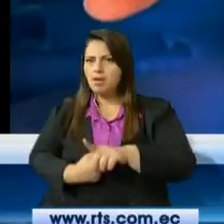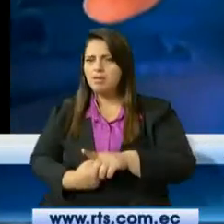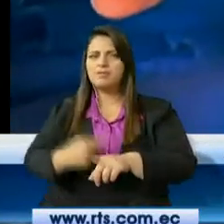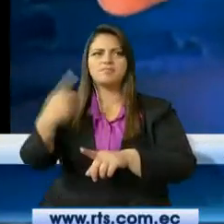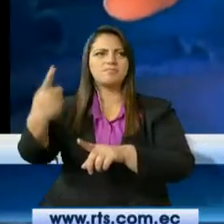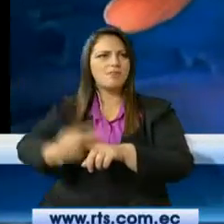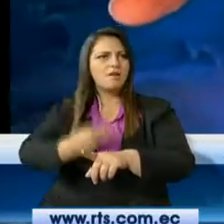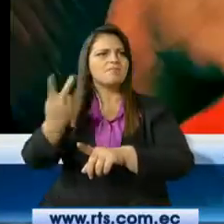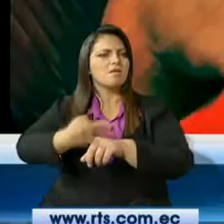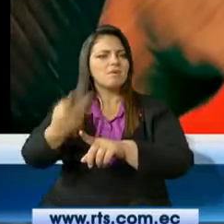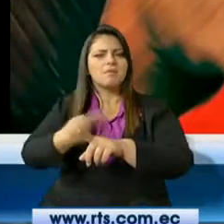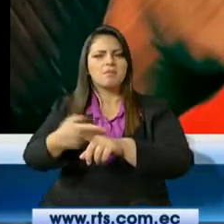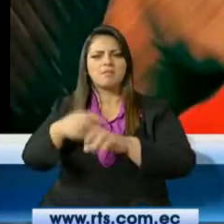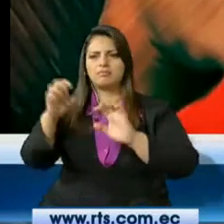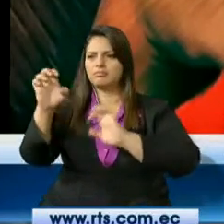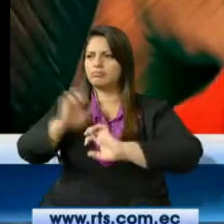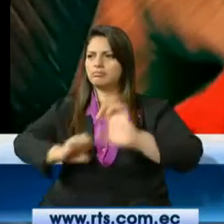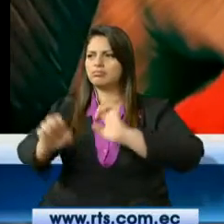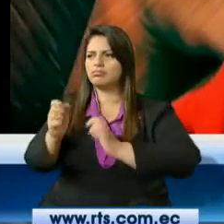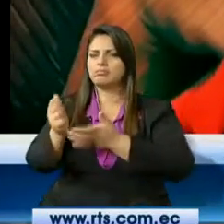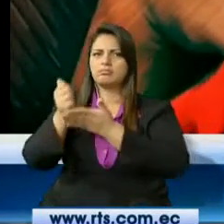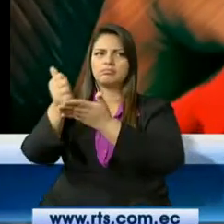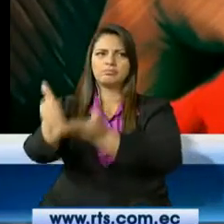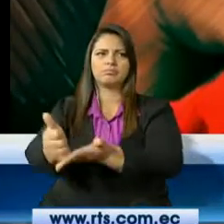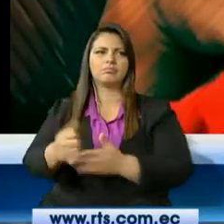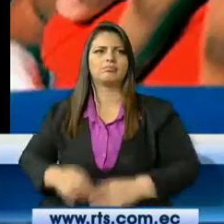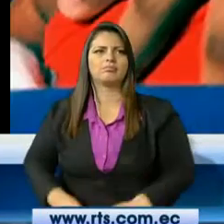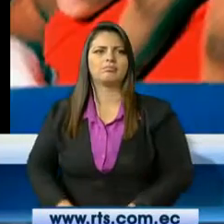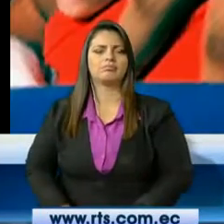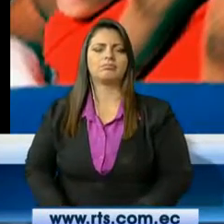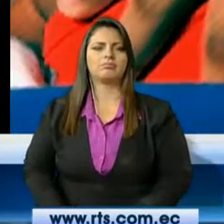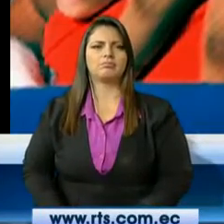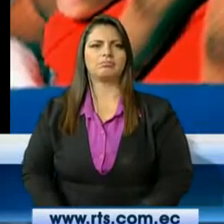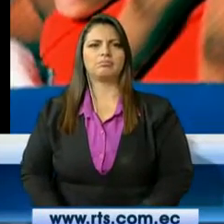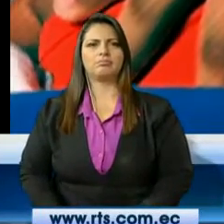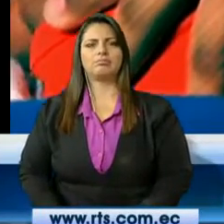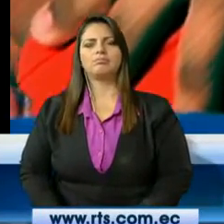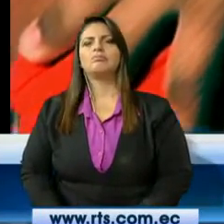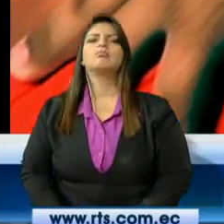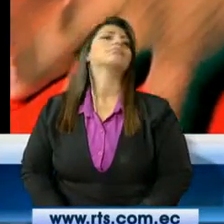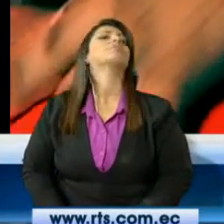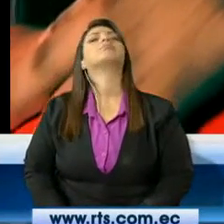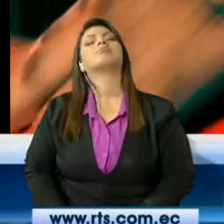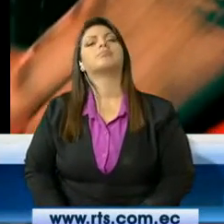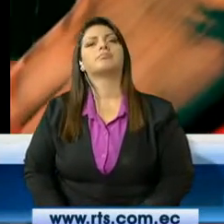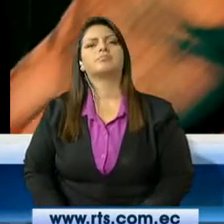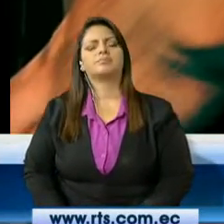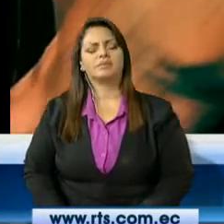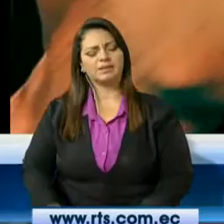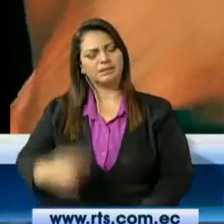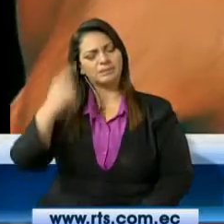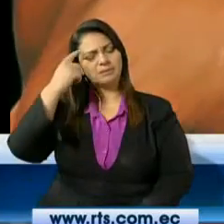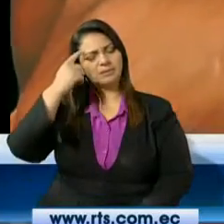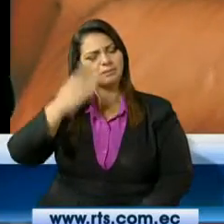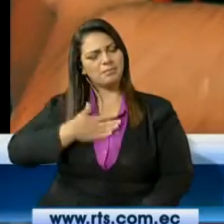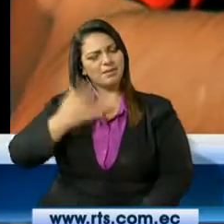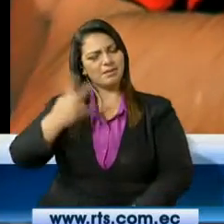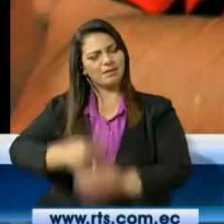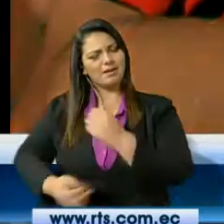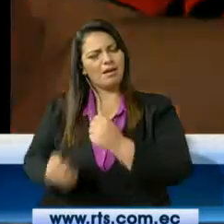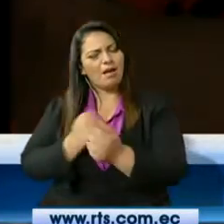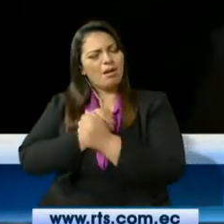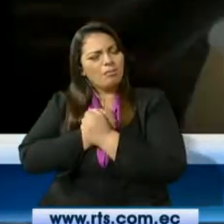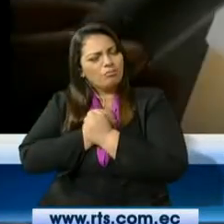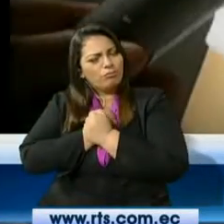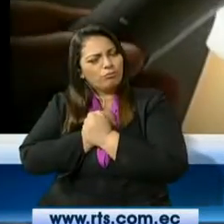seguimientos en consulta. Shirley está convencida que jamás regresará a ese mundo de perdición, pues el amor a su hijo lo puede todo.